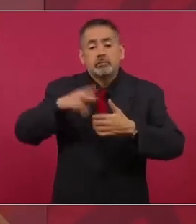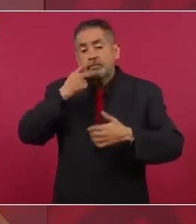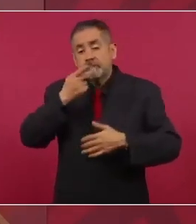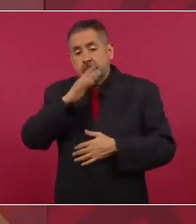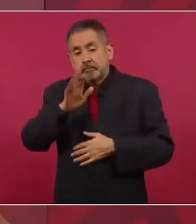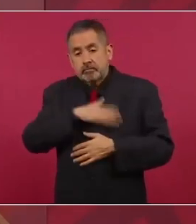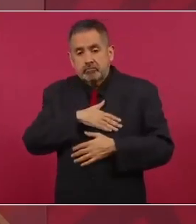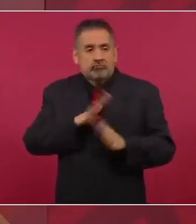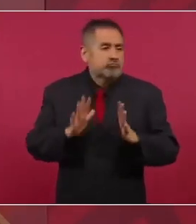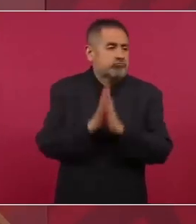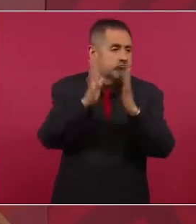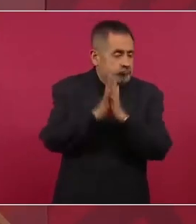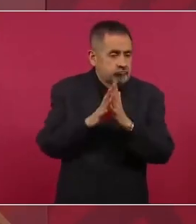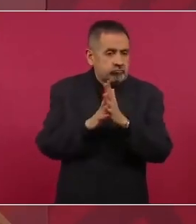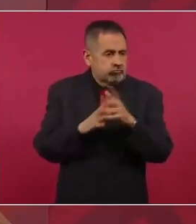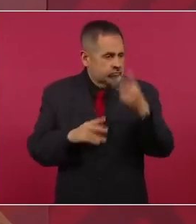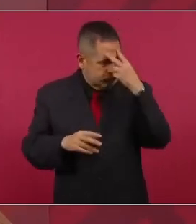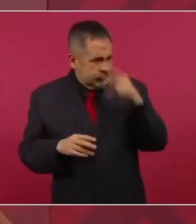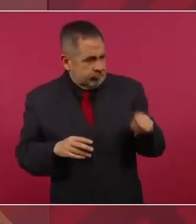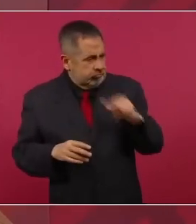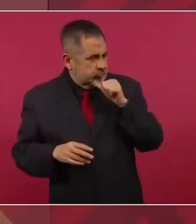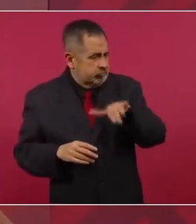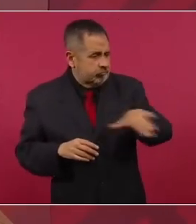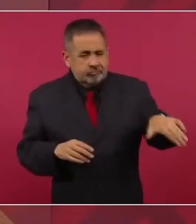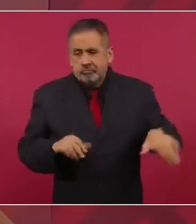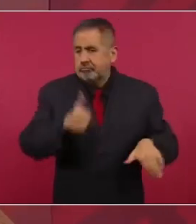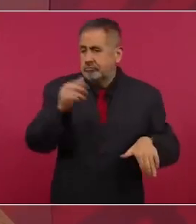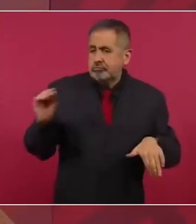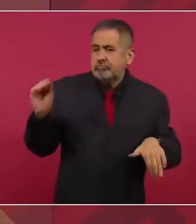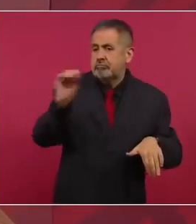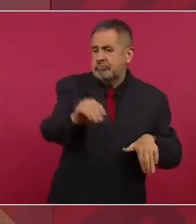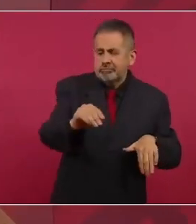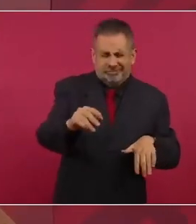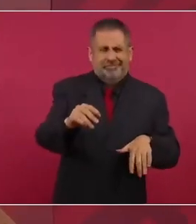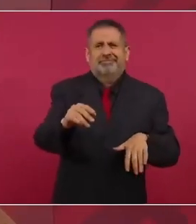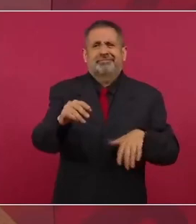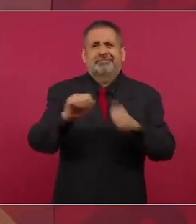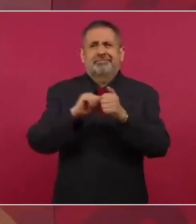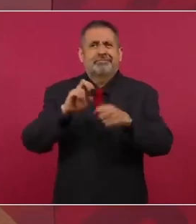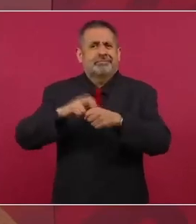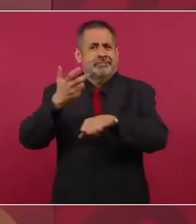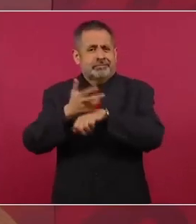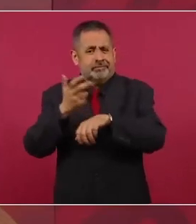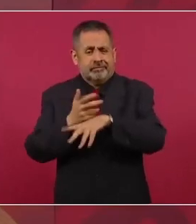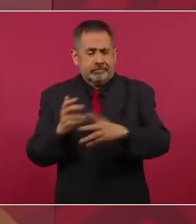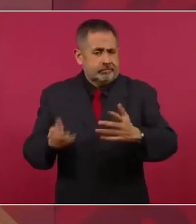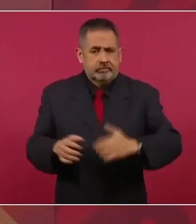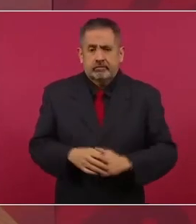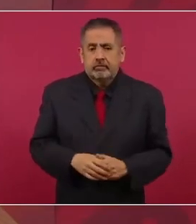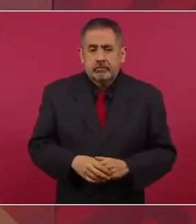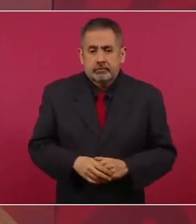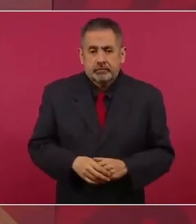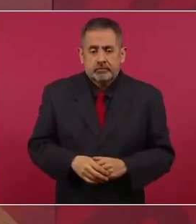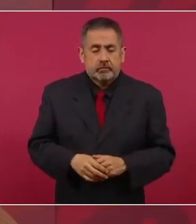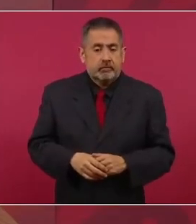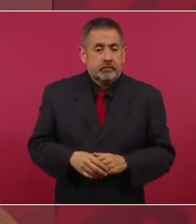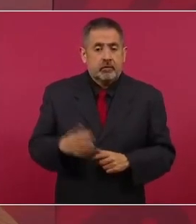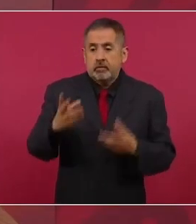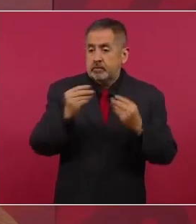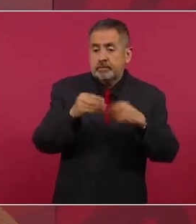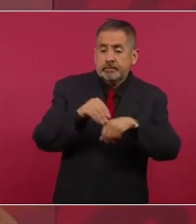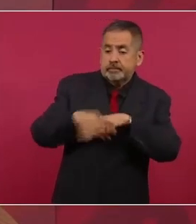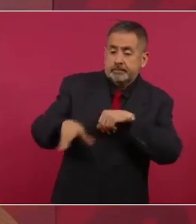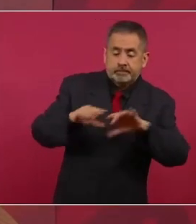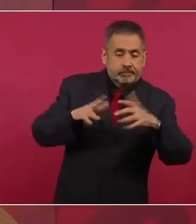más participación que los mexicanos en la vida pública en Estados Unidos y mucha influencia